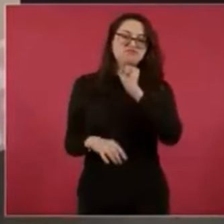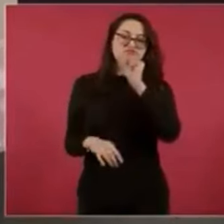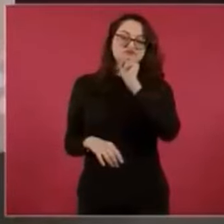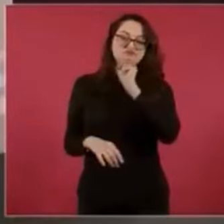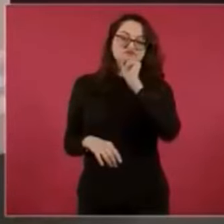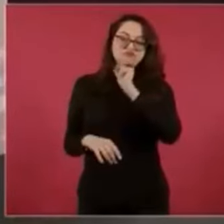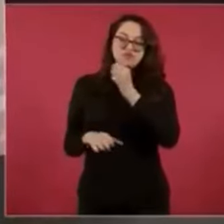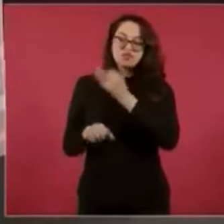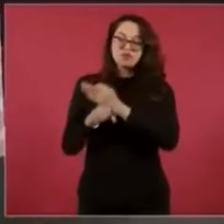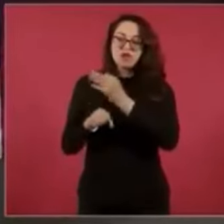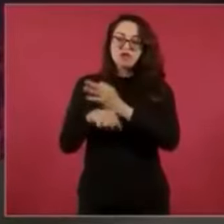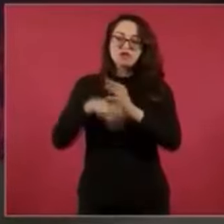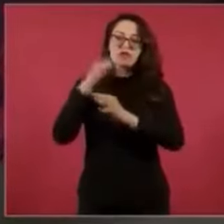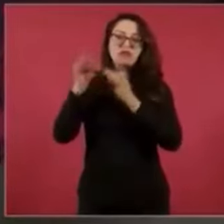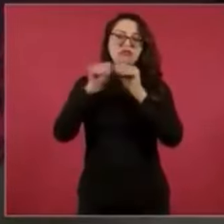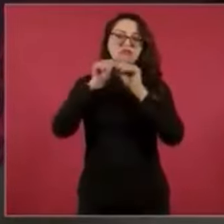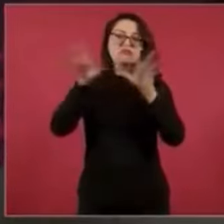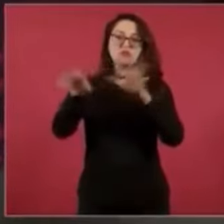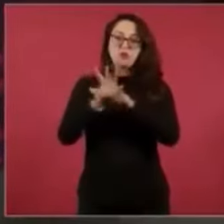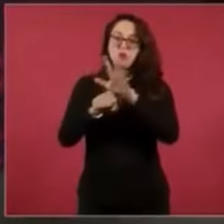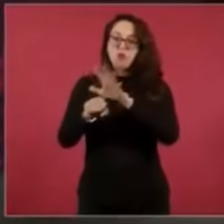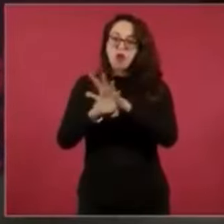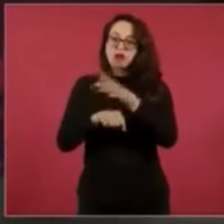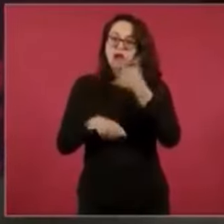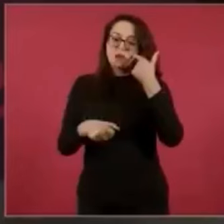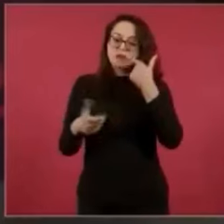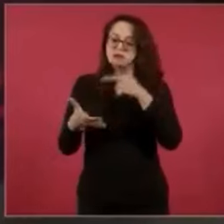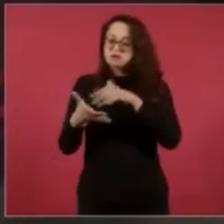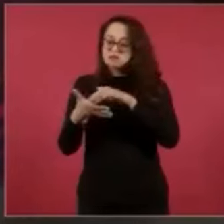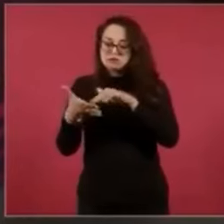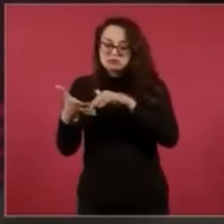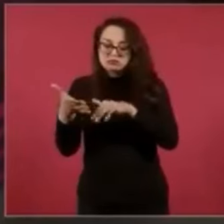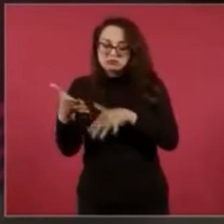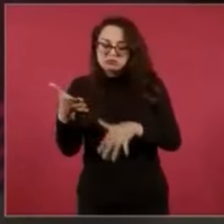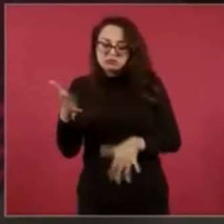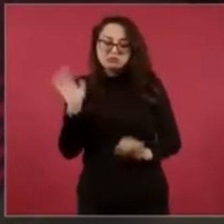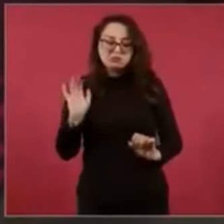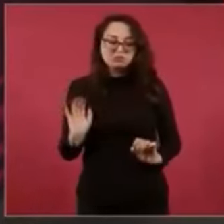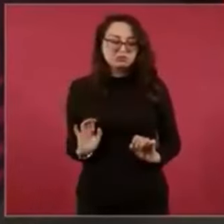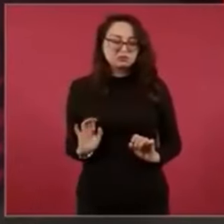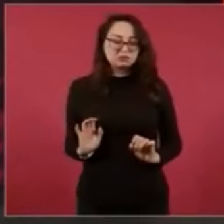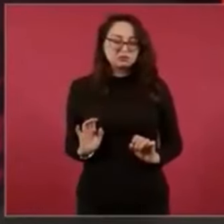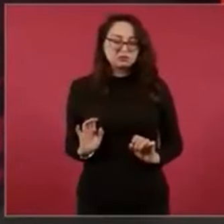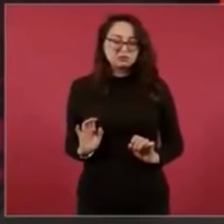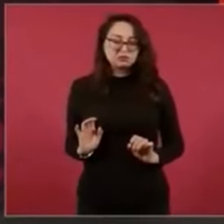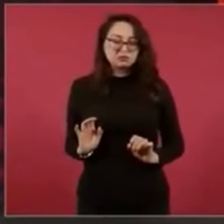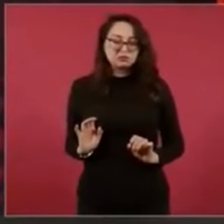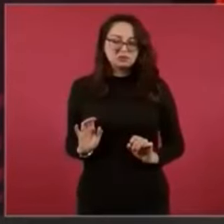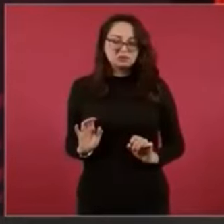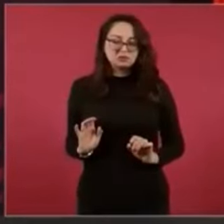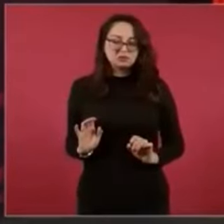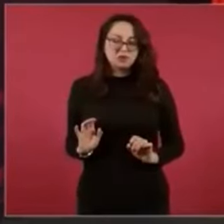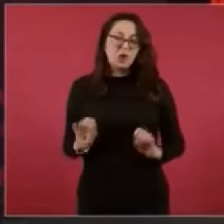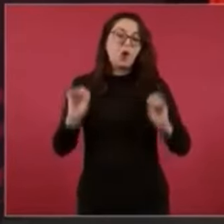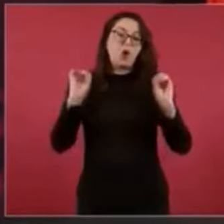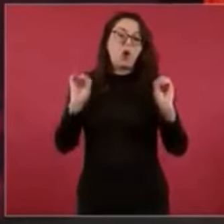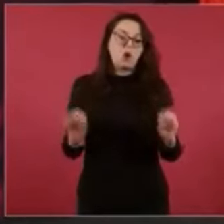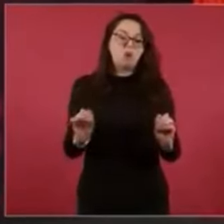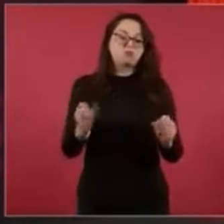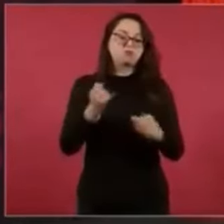difundido? O el boletín,